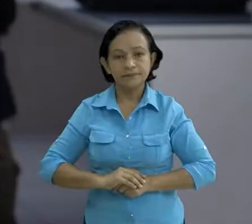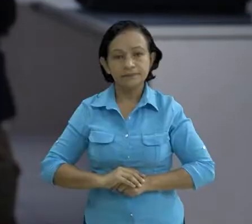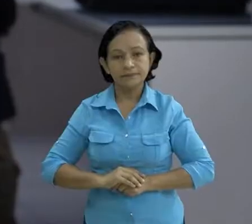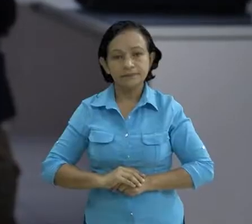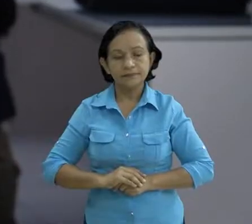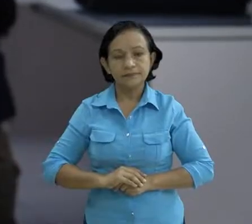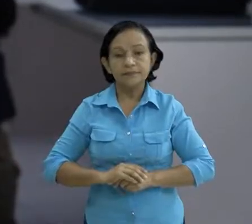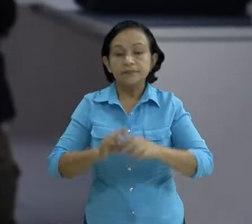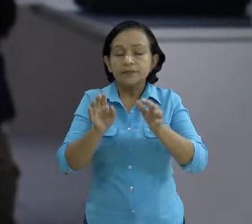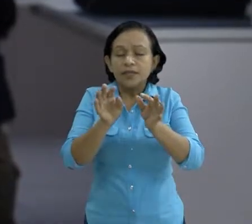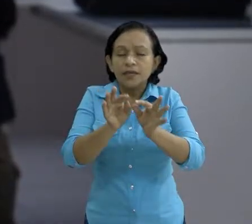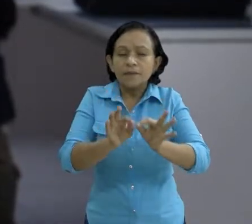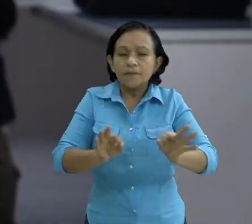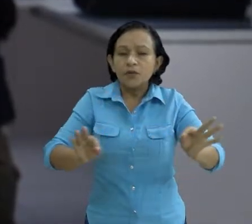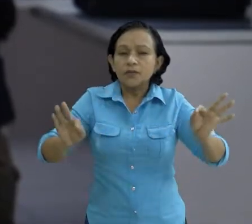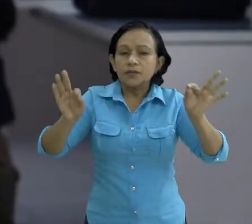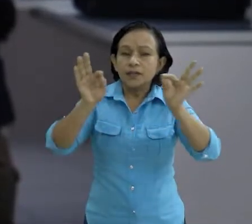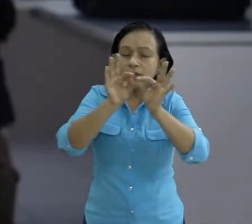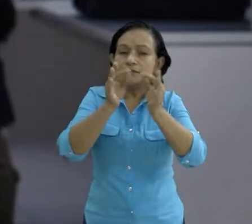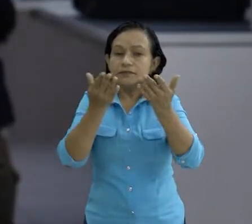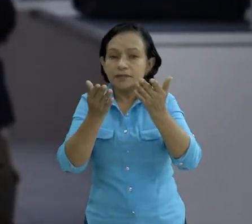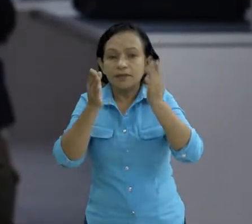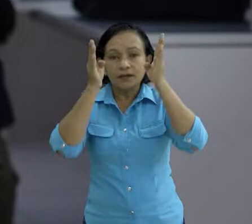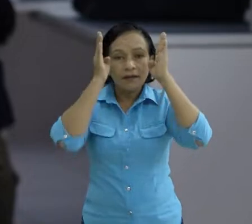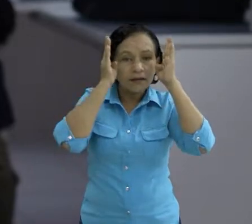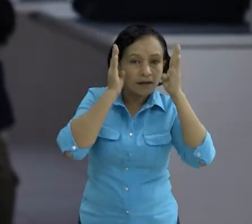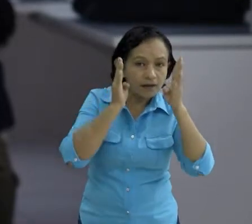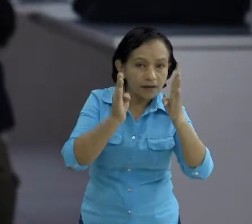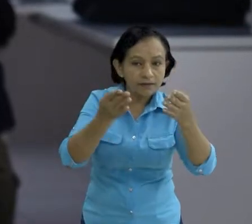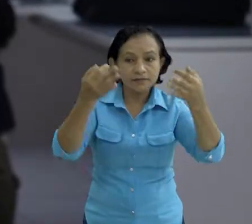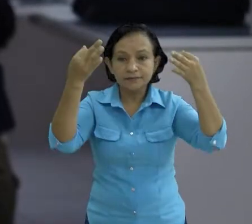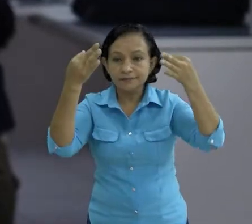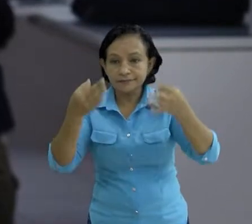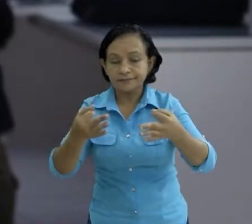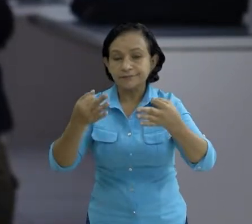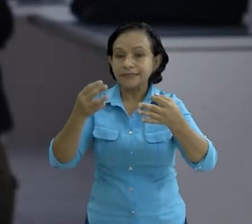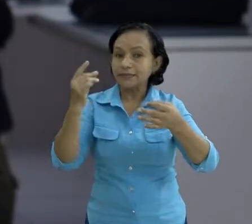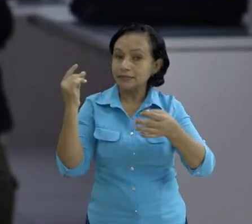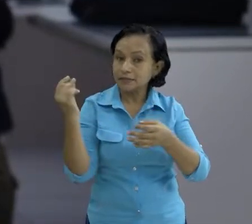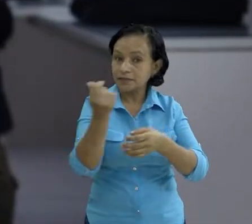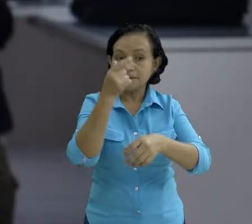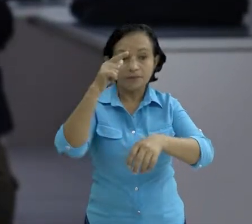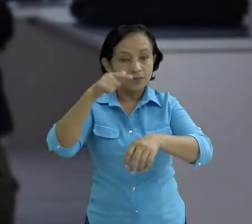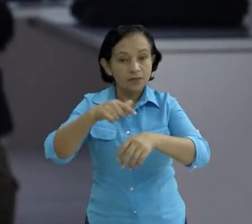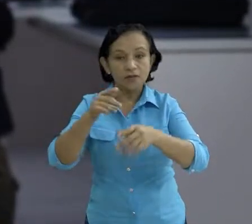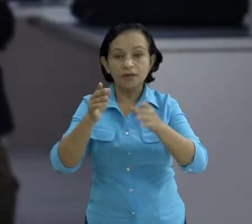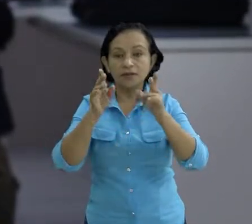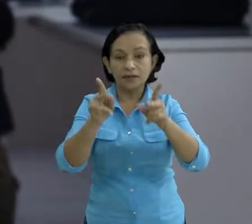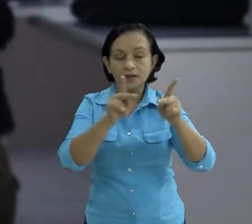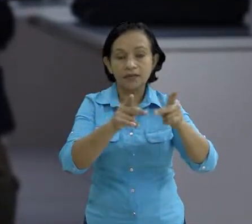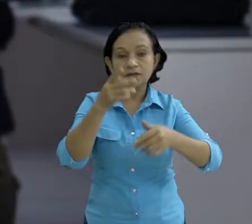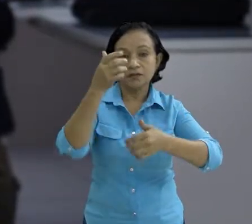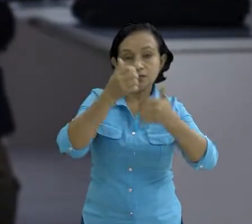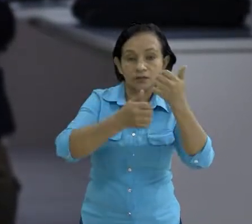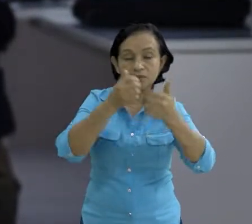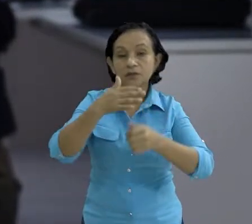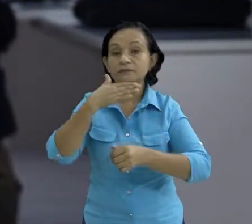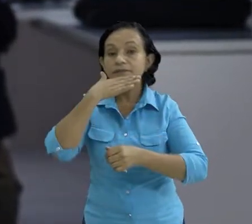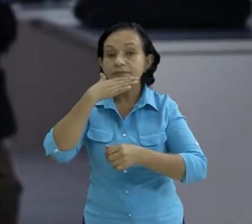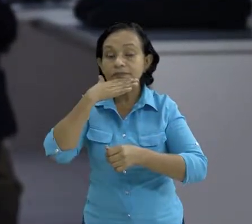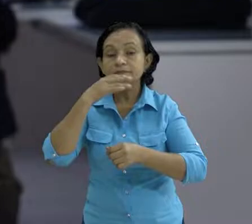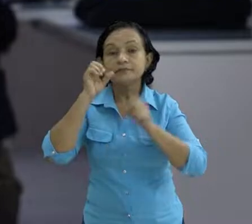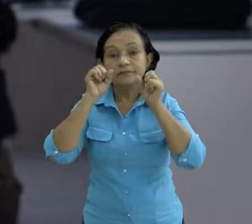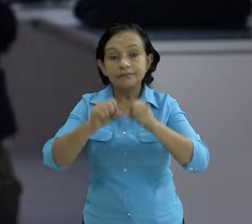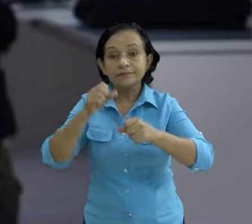la importancia es atender de manera eficiente oportuna y eficaz las emergencias que puedan